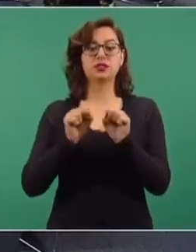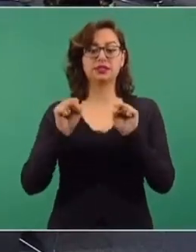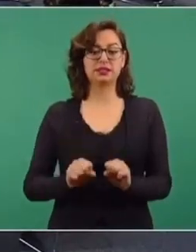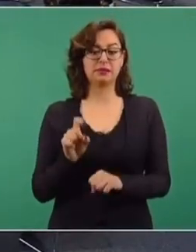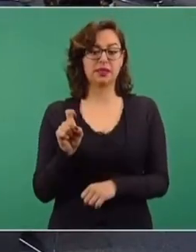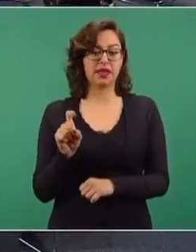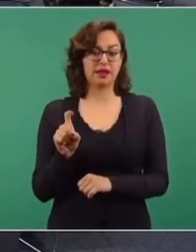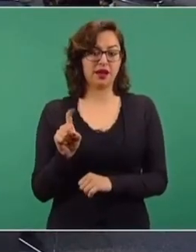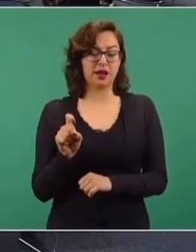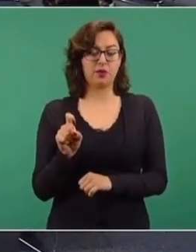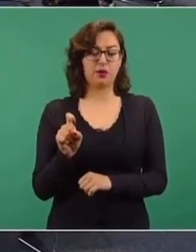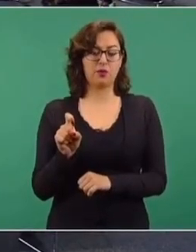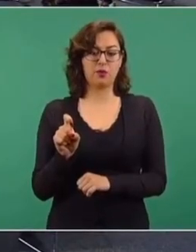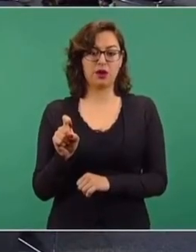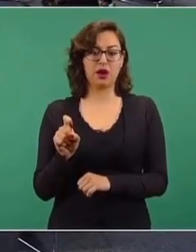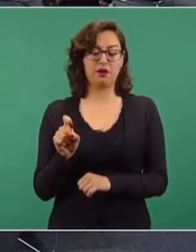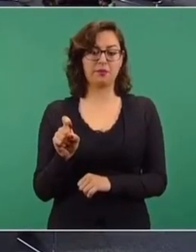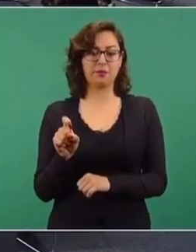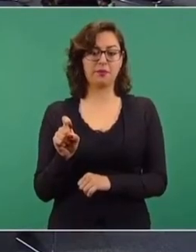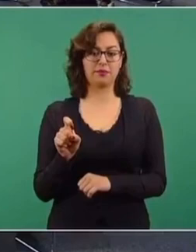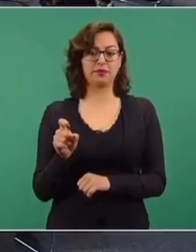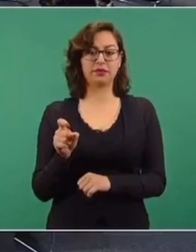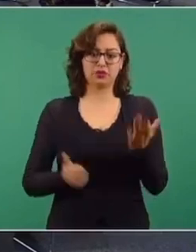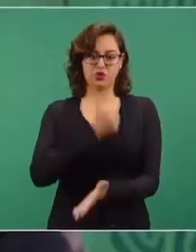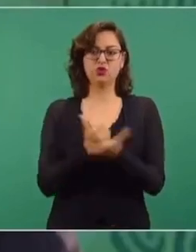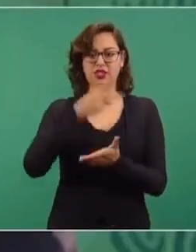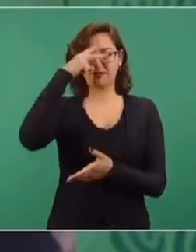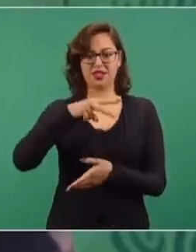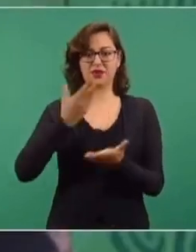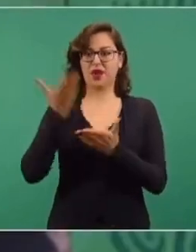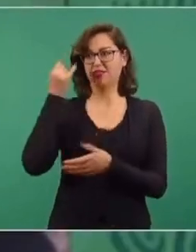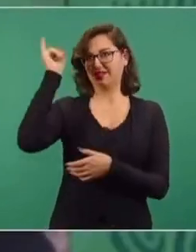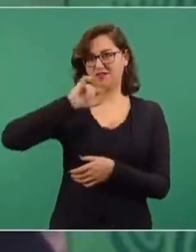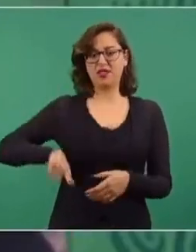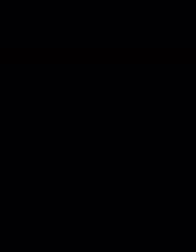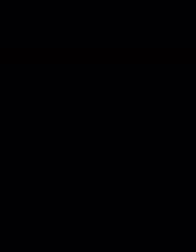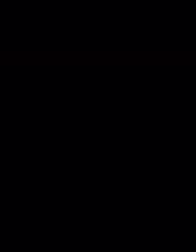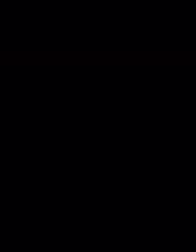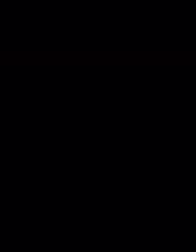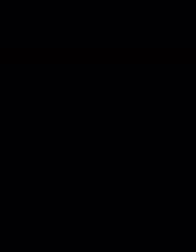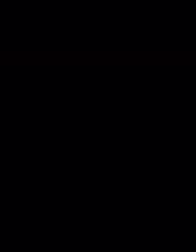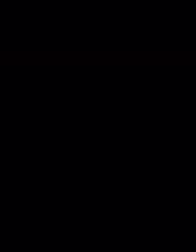cuando fuimos jefes de gobierno en la Ciudad de México.